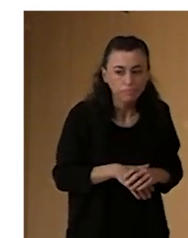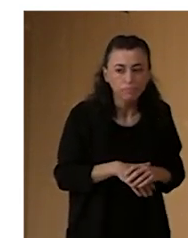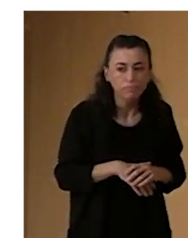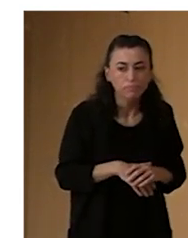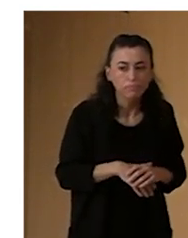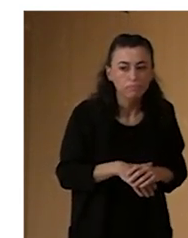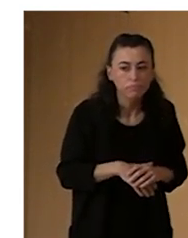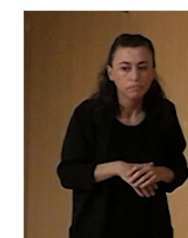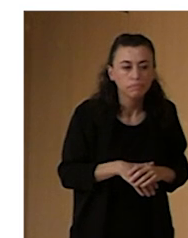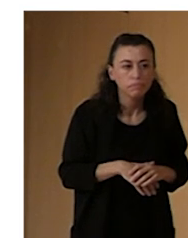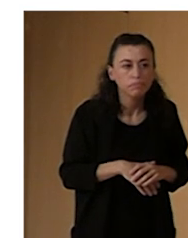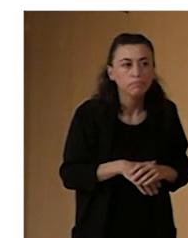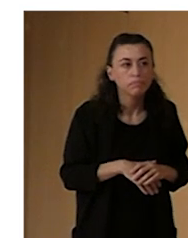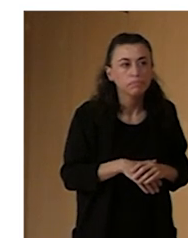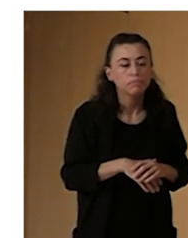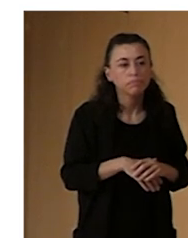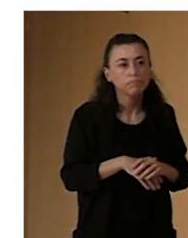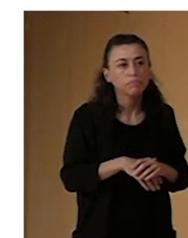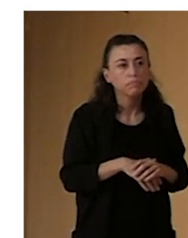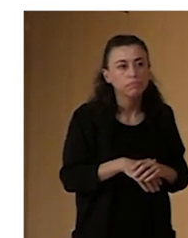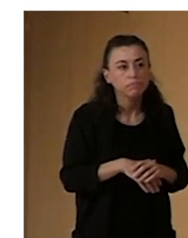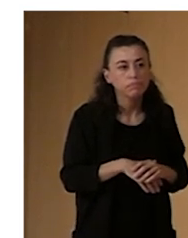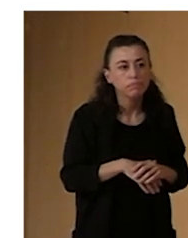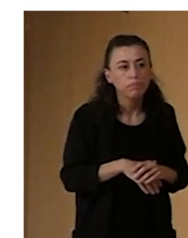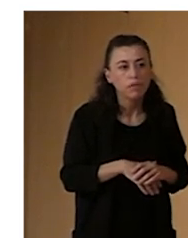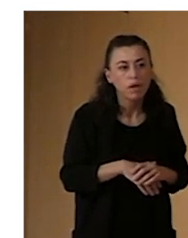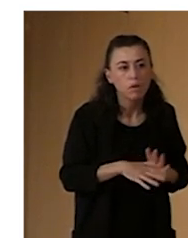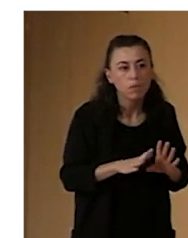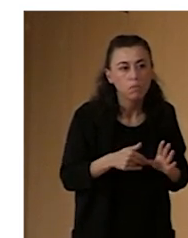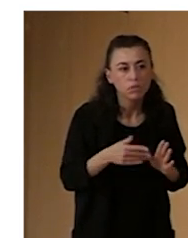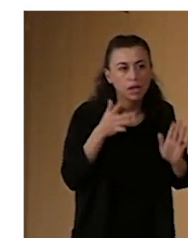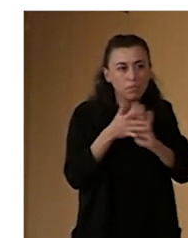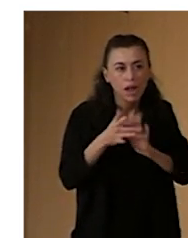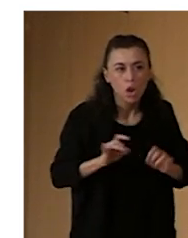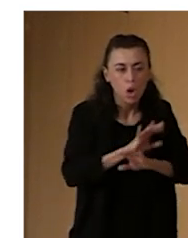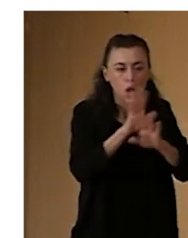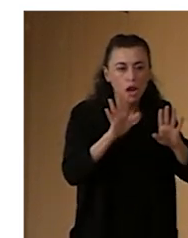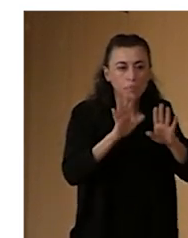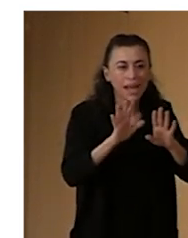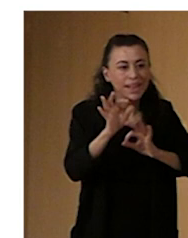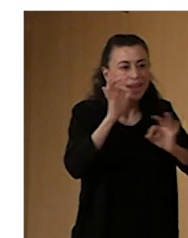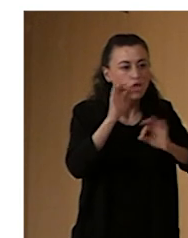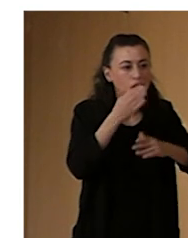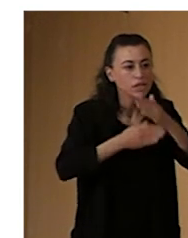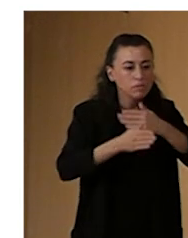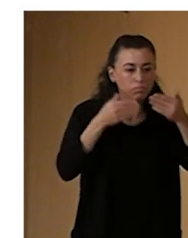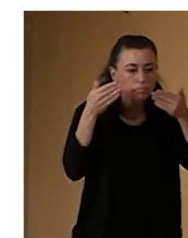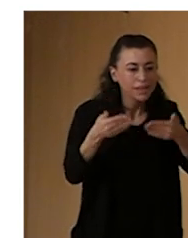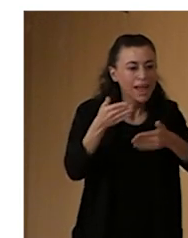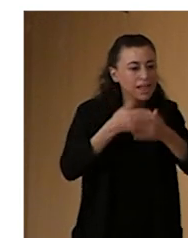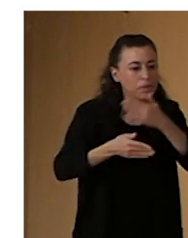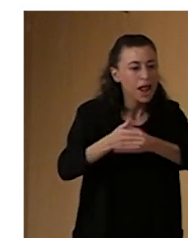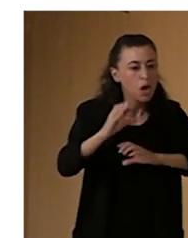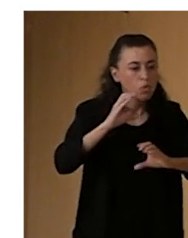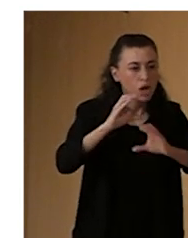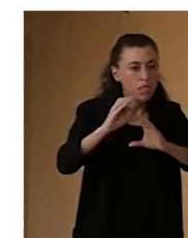Por afinar el, digamos, por dejarlo claro, Teatro Accesible está muy focalizado en accesibilidad a la comunicación.